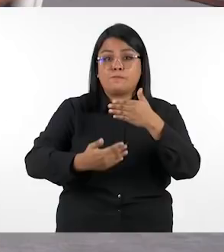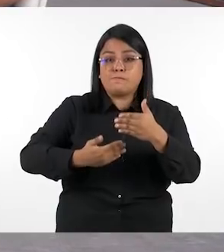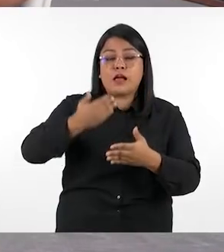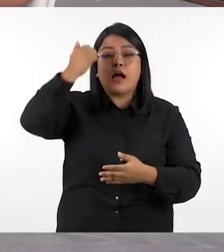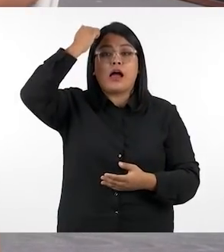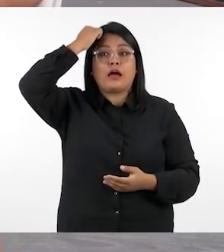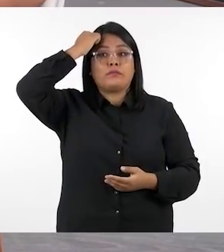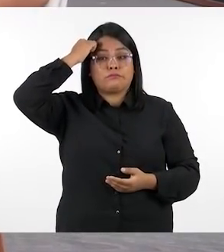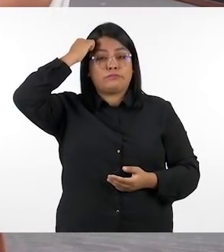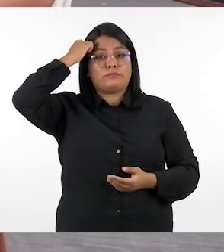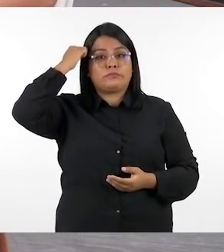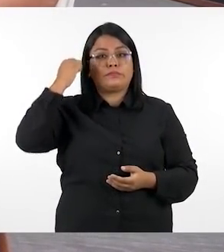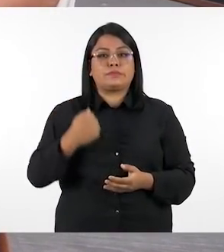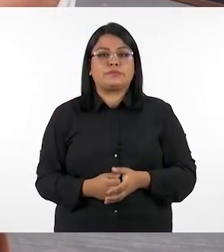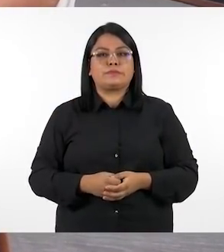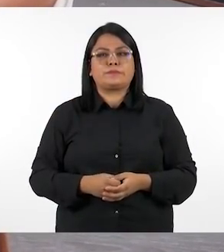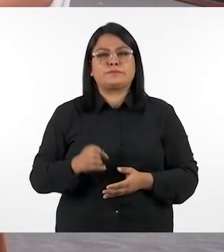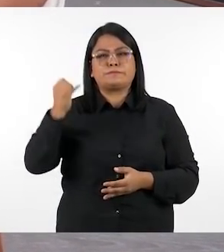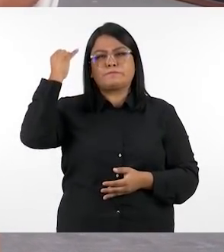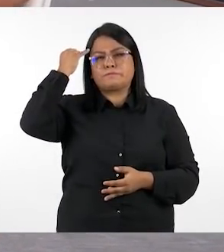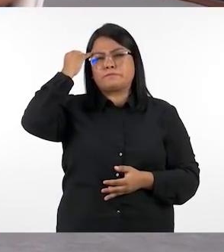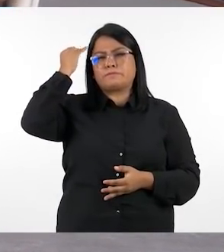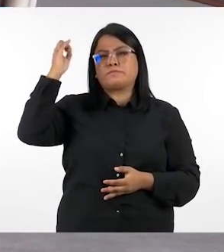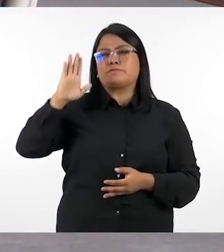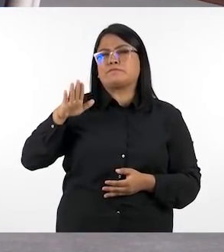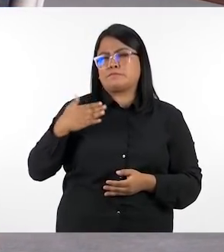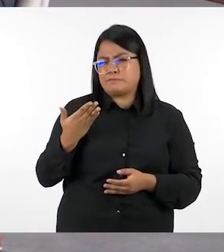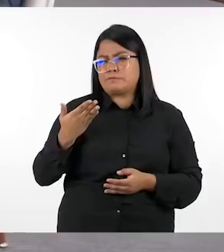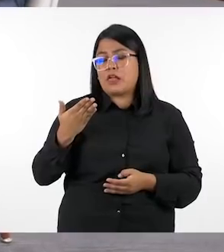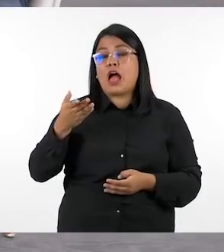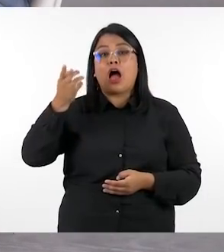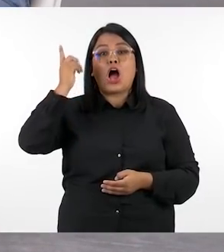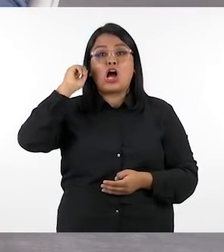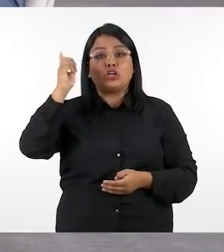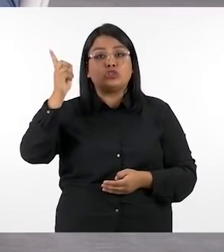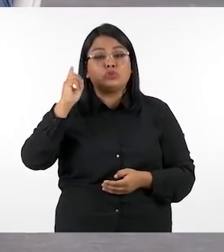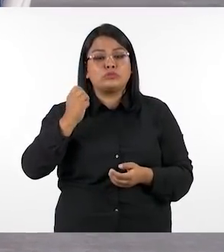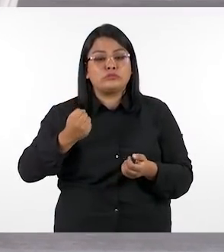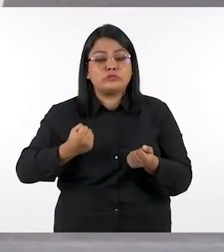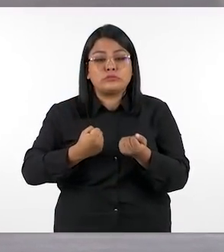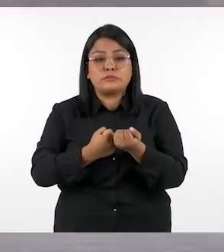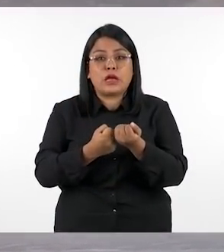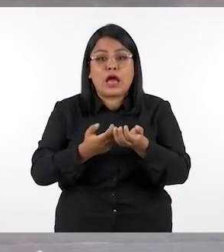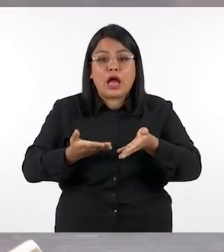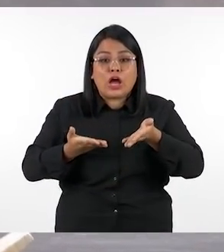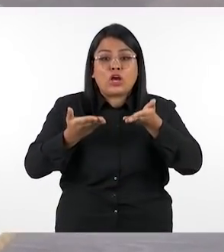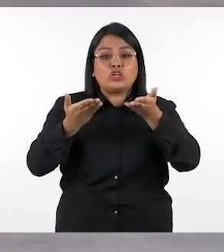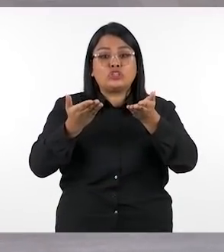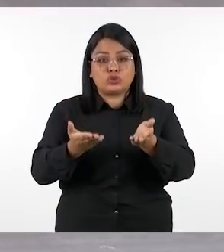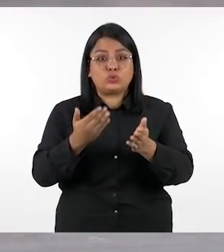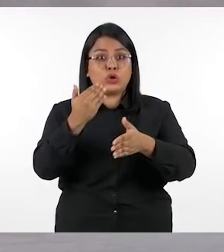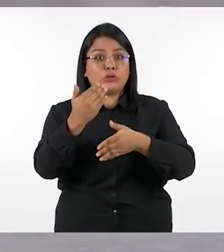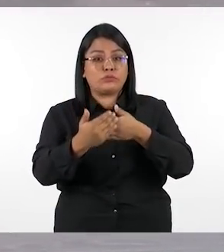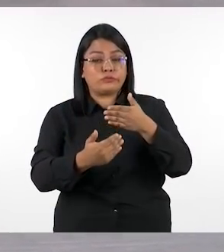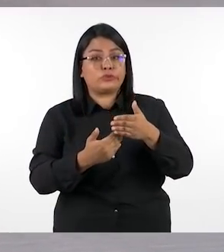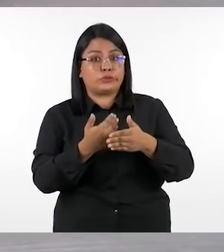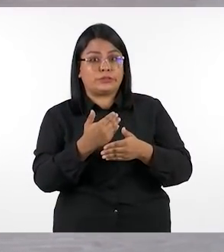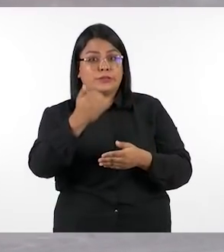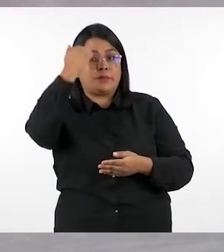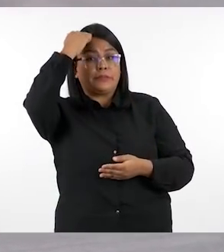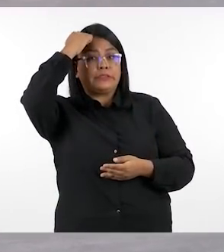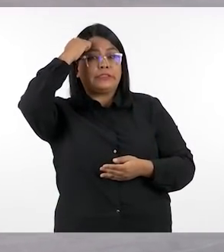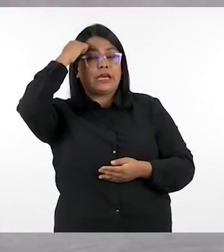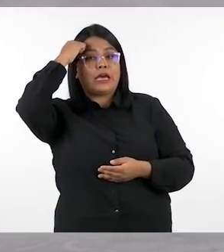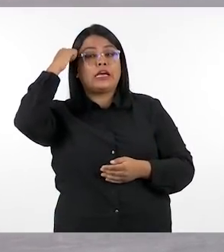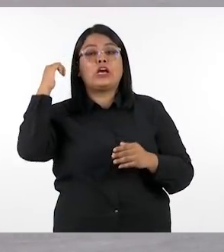proceso del aprendizaje aquí la idea es que el docente sea un facilitador del proceso de